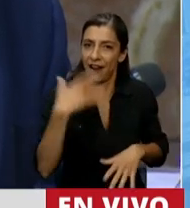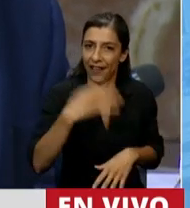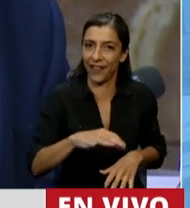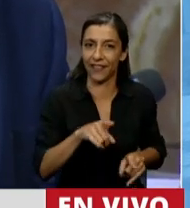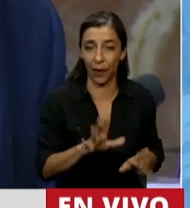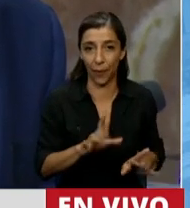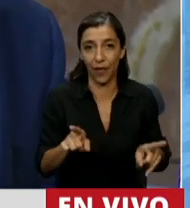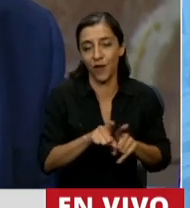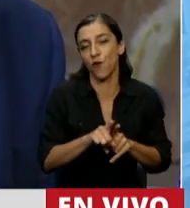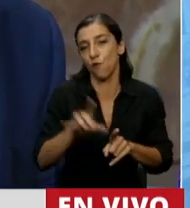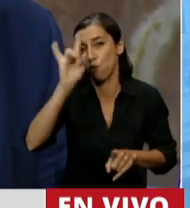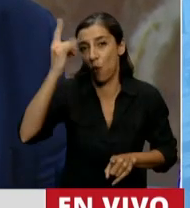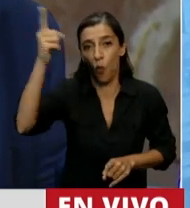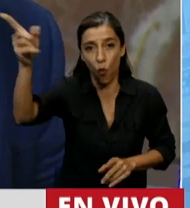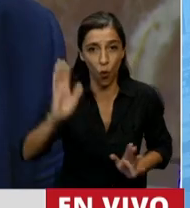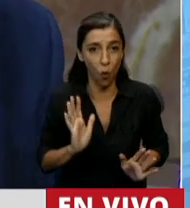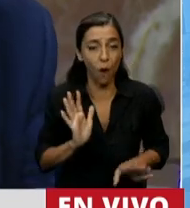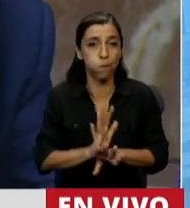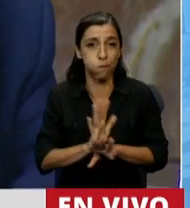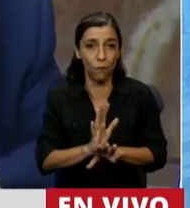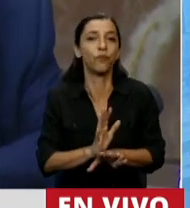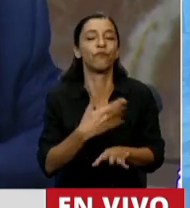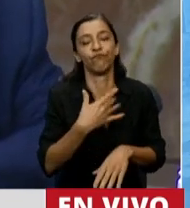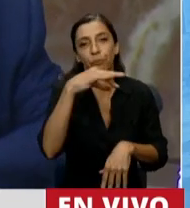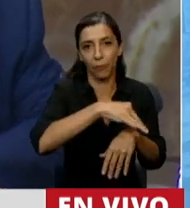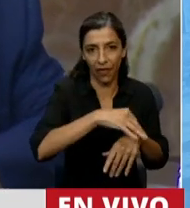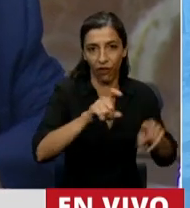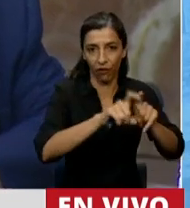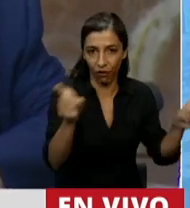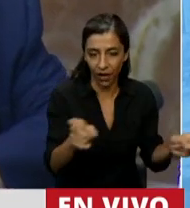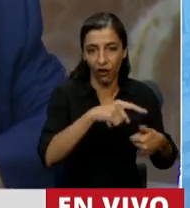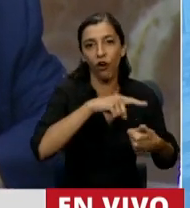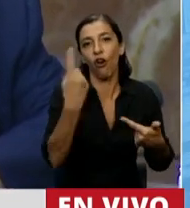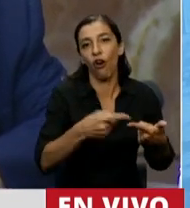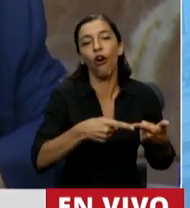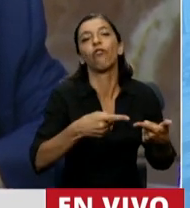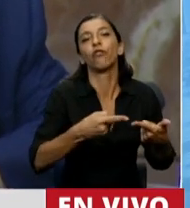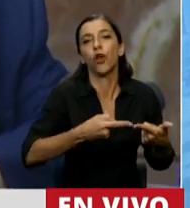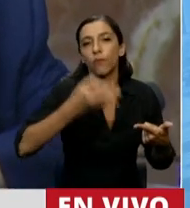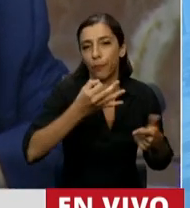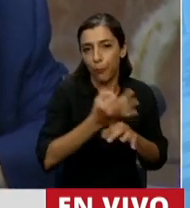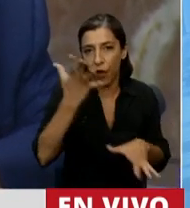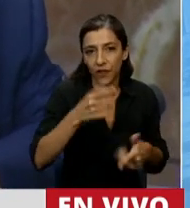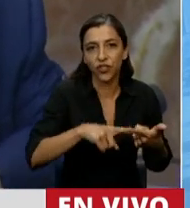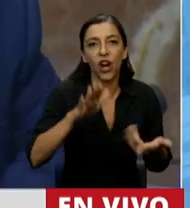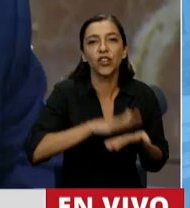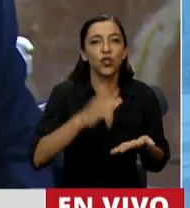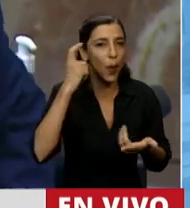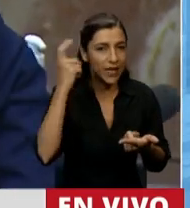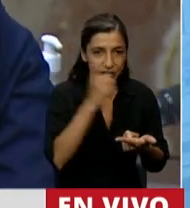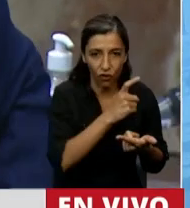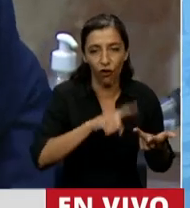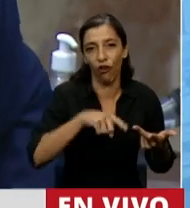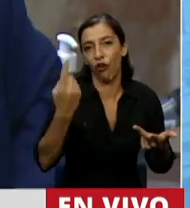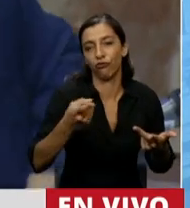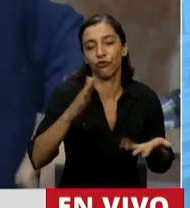sistema uruguayo que configura ese comité con un médico ginecólogo, un especialista en el área de la salud psíquica y otro en